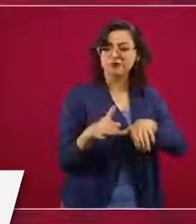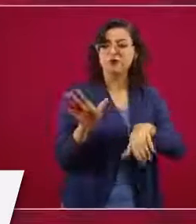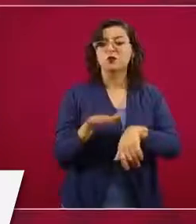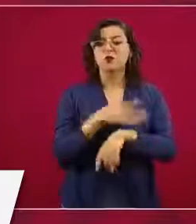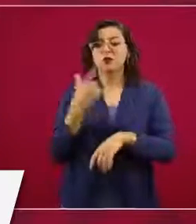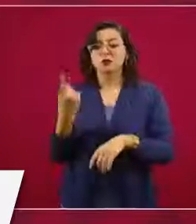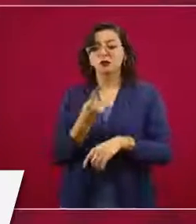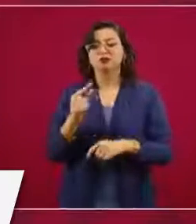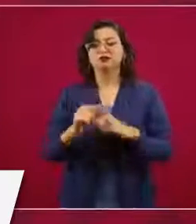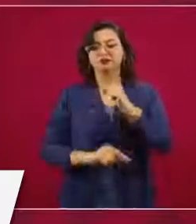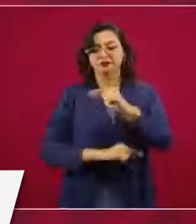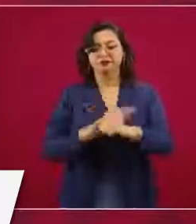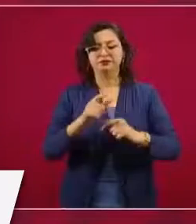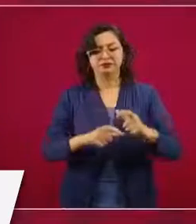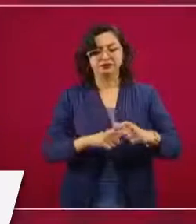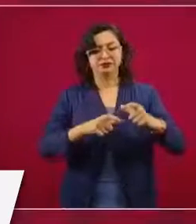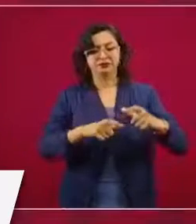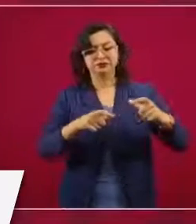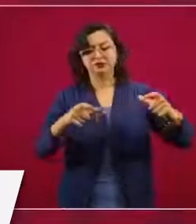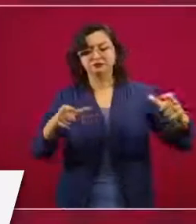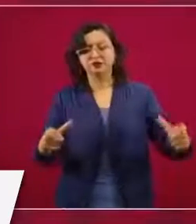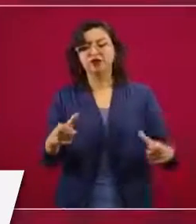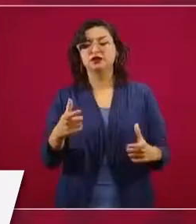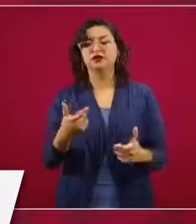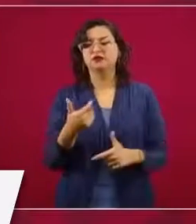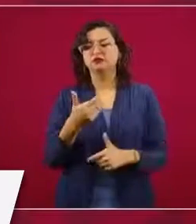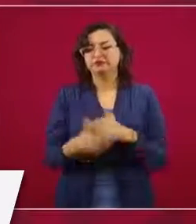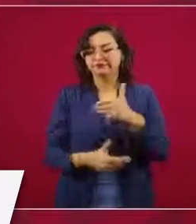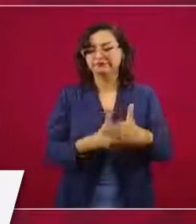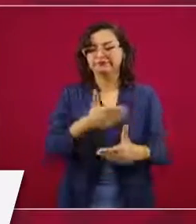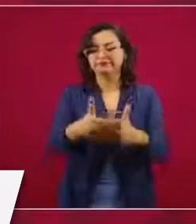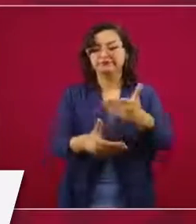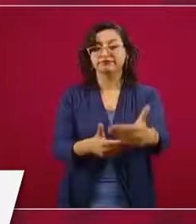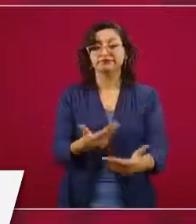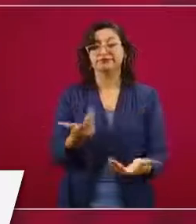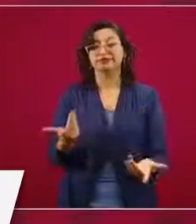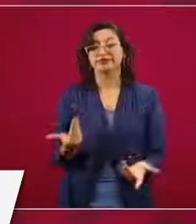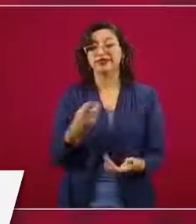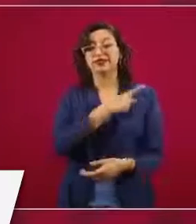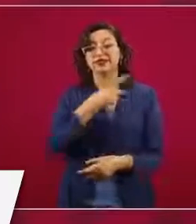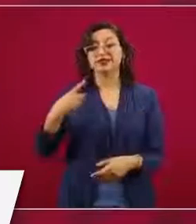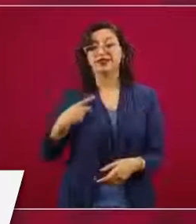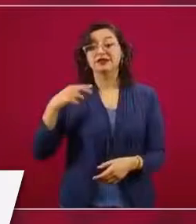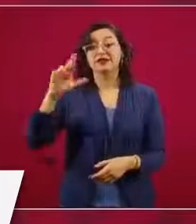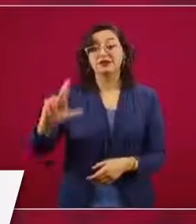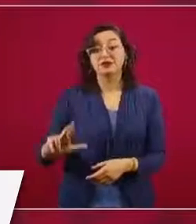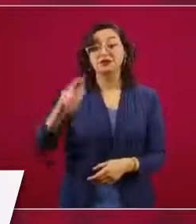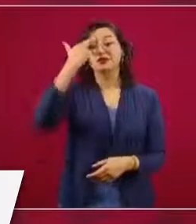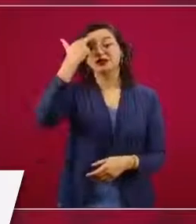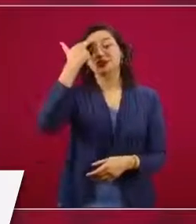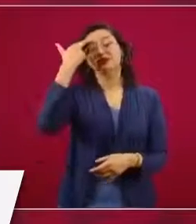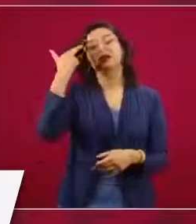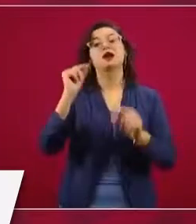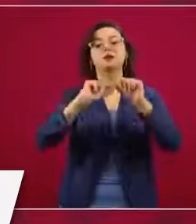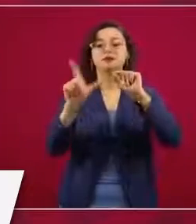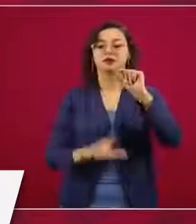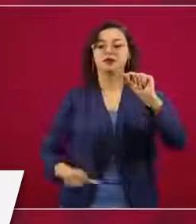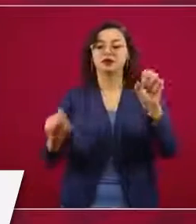No olvidemos que el sistema de salud en nuestro país